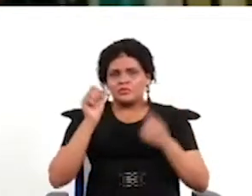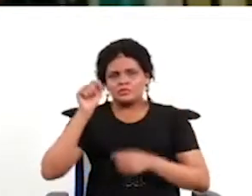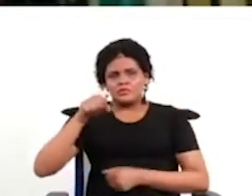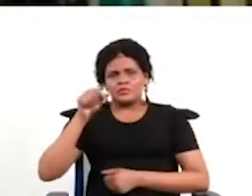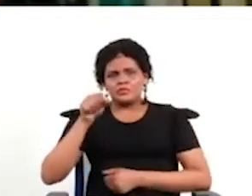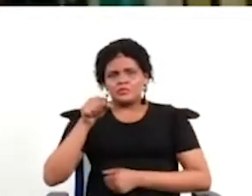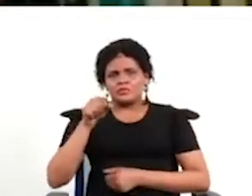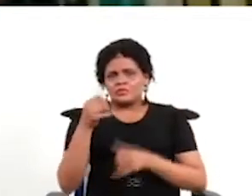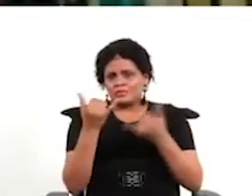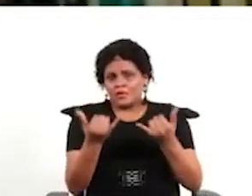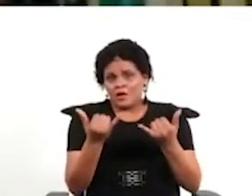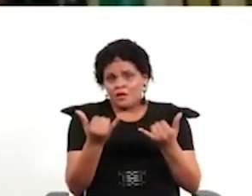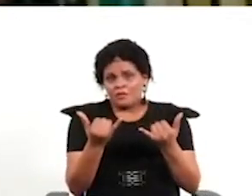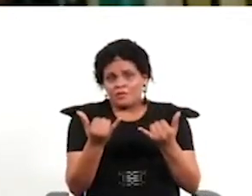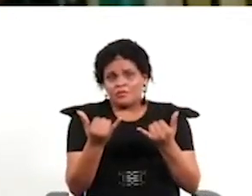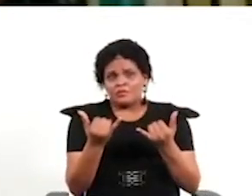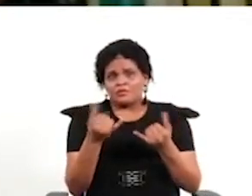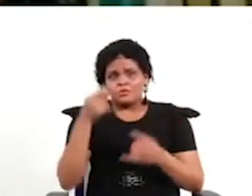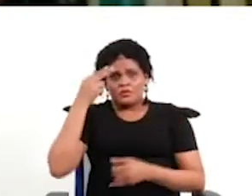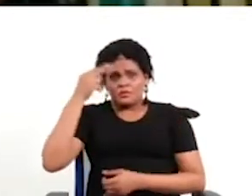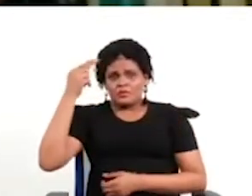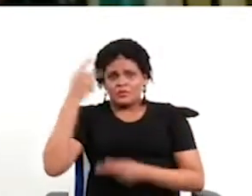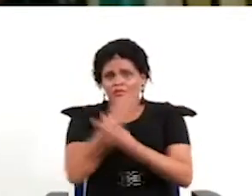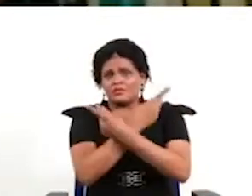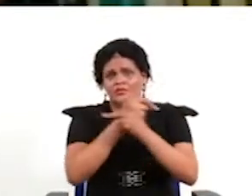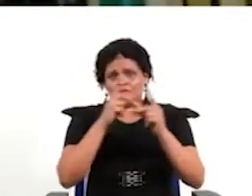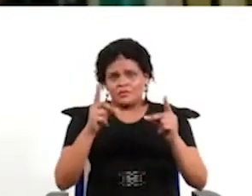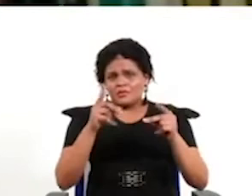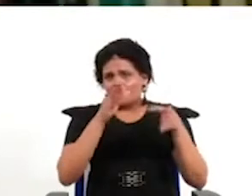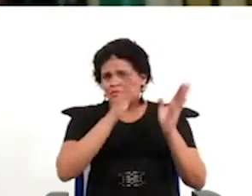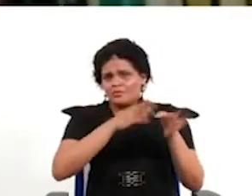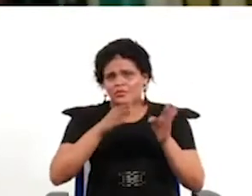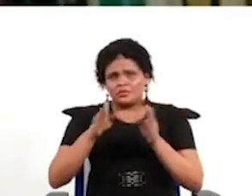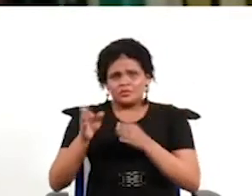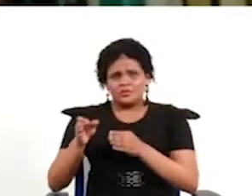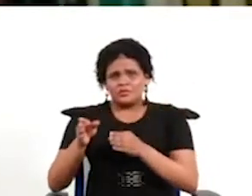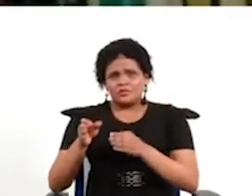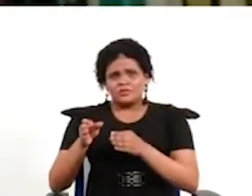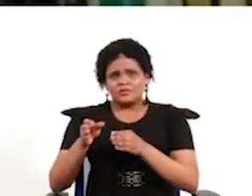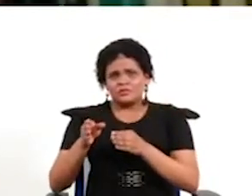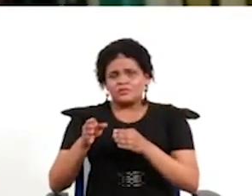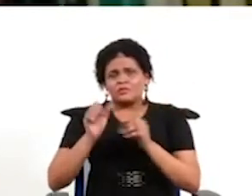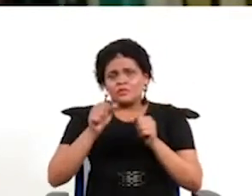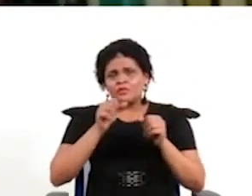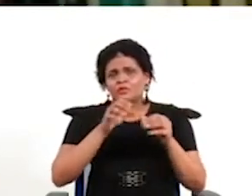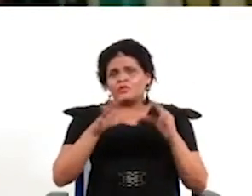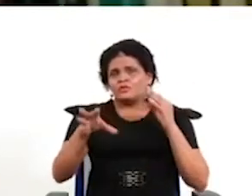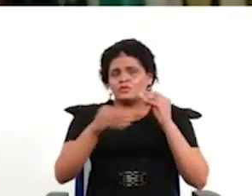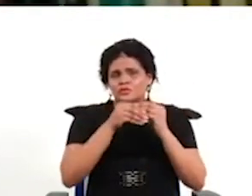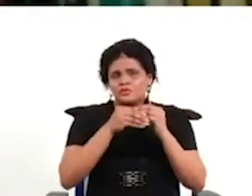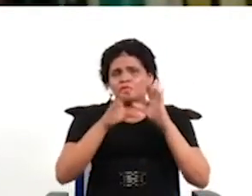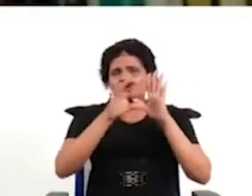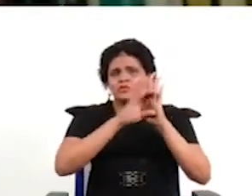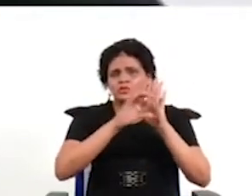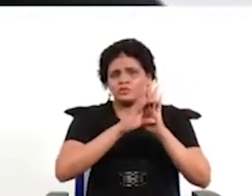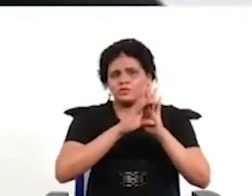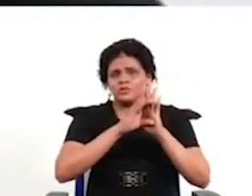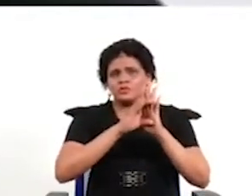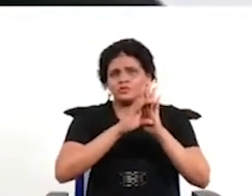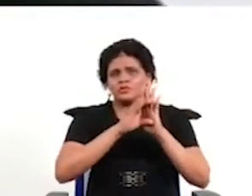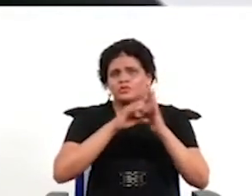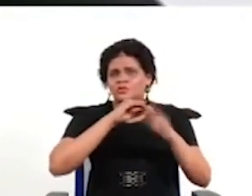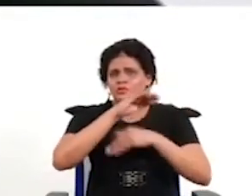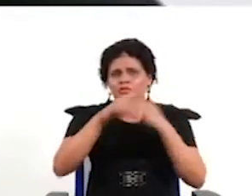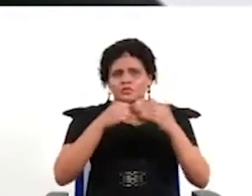ideales pero ahí también hay que recordar que la democracia es un proceso siempre inacabado y en construcción y susceptible de